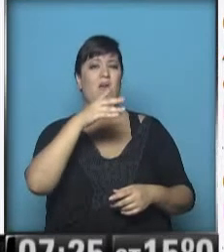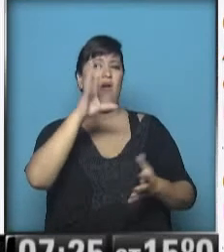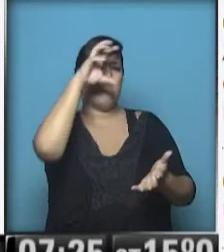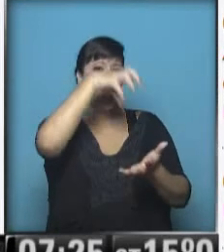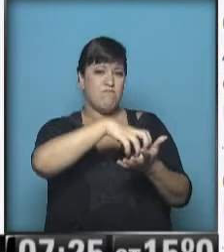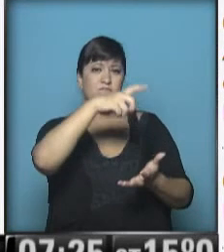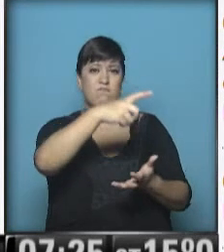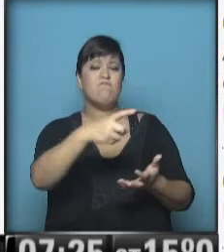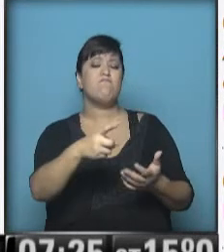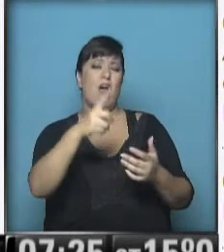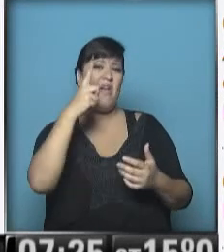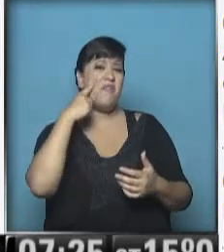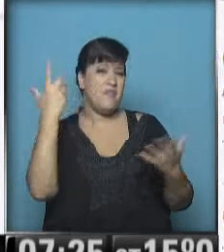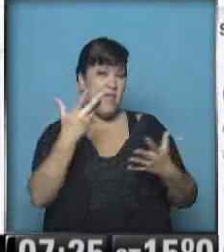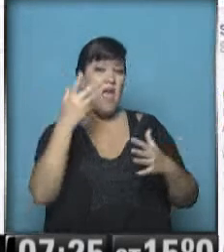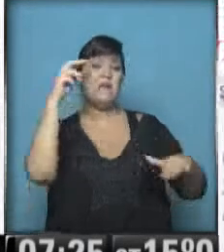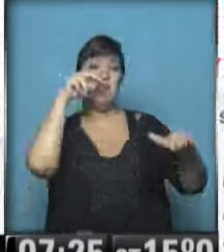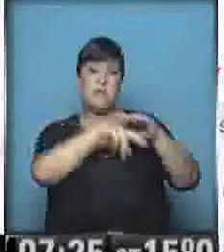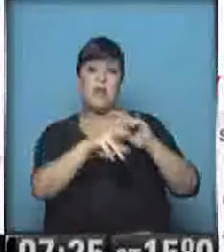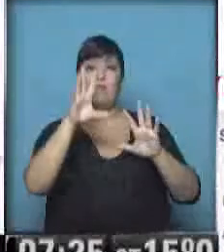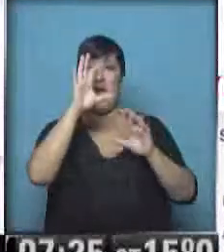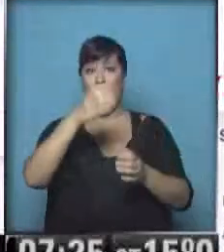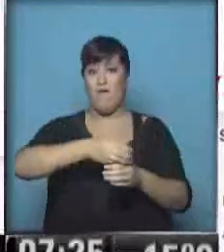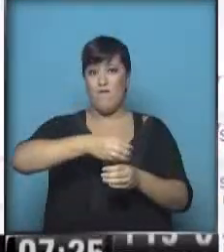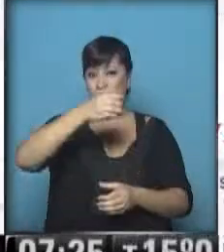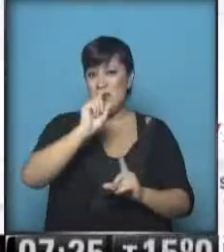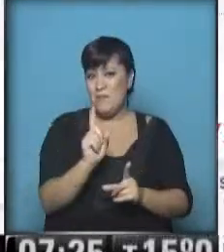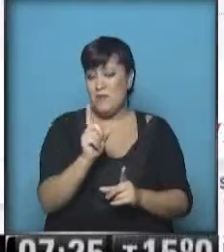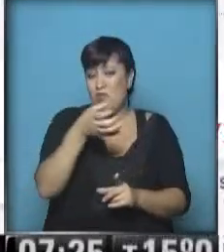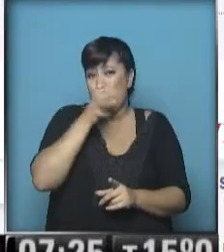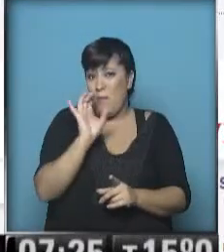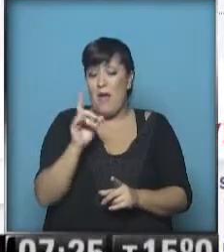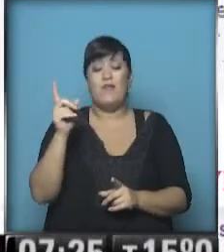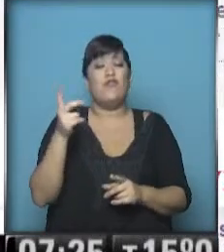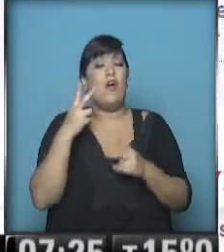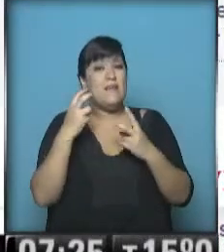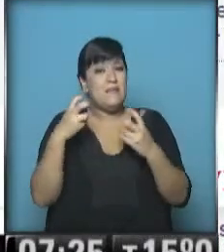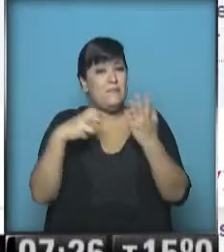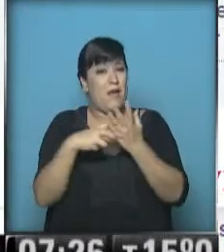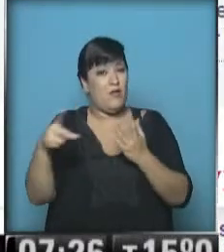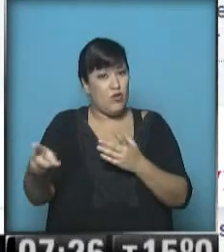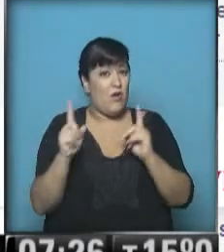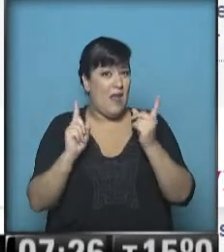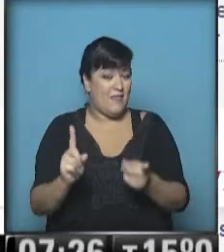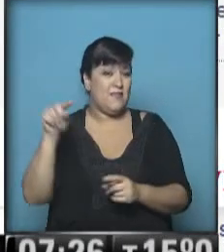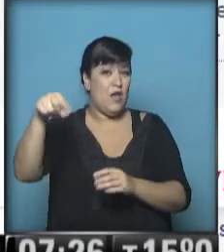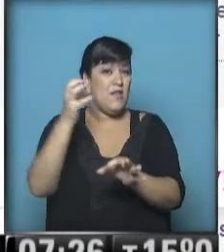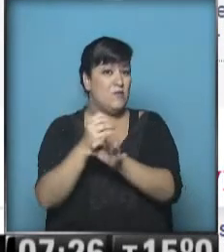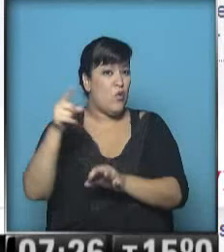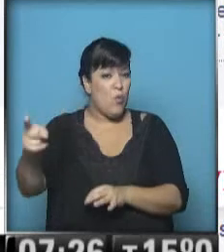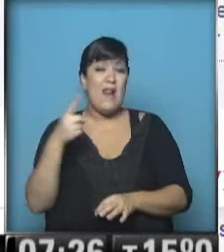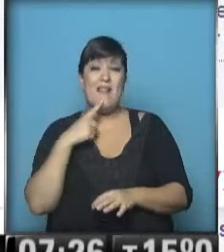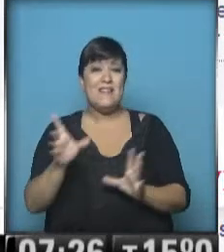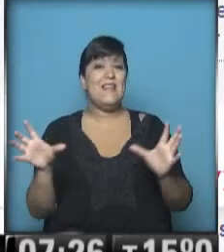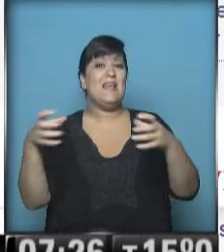por esta ingesta de líquido contaminado. Recordemos que era una botella que él estaba tomando. La inspectora de la rama de enseñanza que se encontraba hoy en la escuela dispuso que